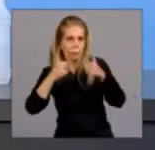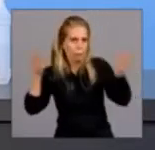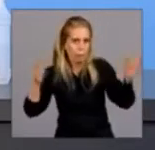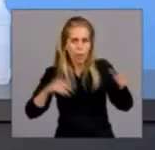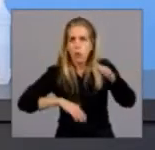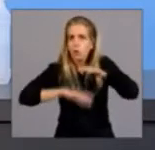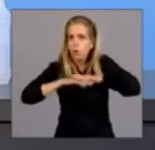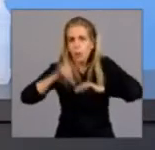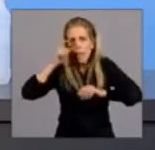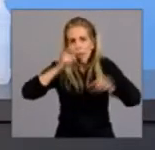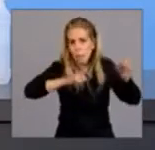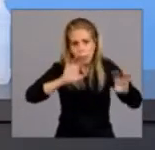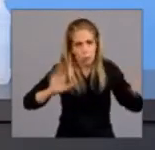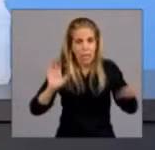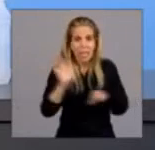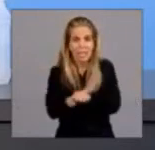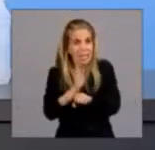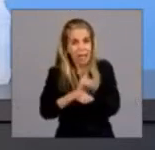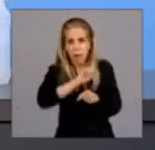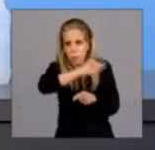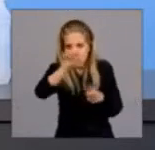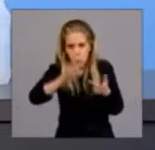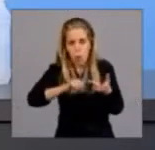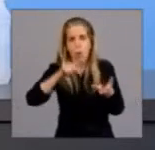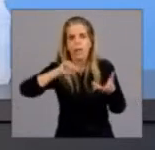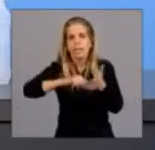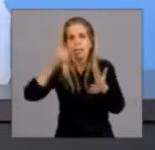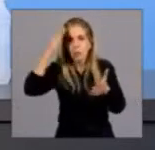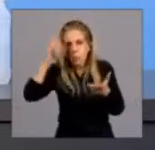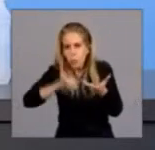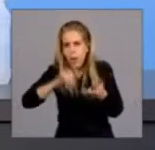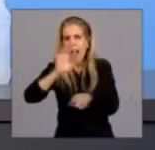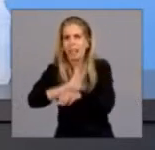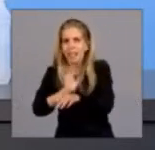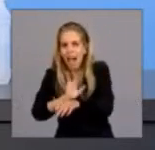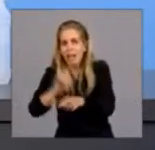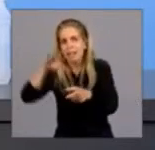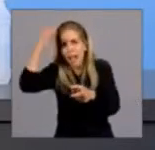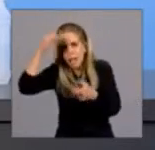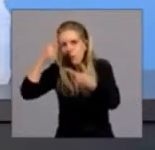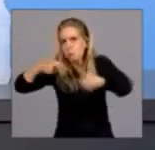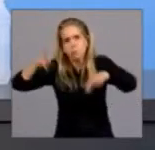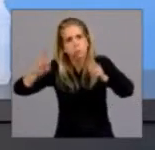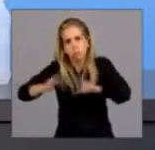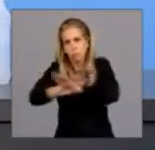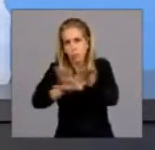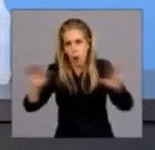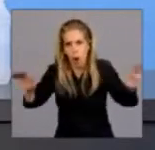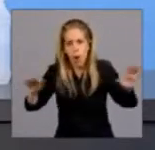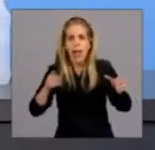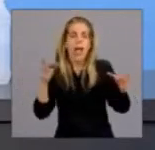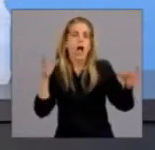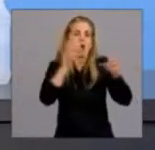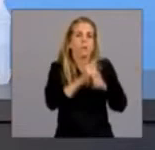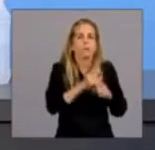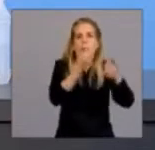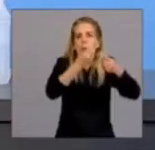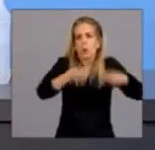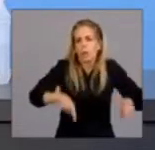Cines, teatros, clubes, centros culturales. Transporte público de pasajeros interurbano, interjurisdiccional o internacional,